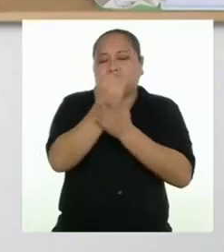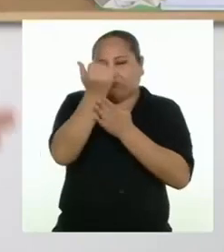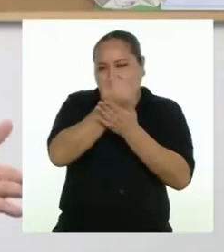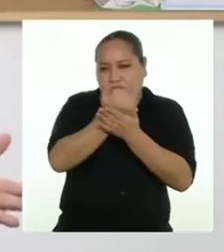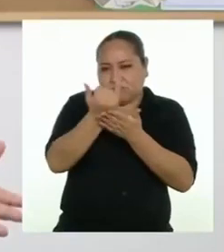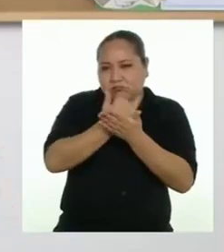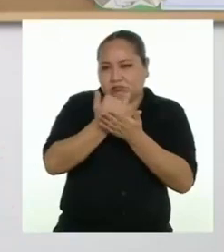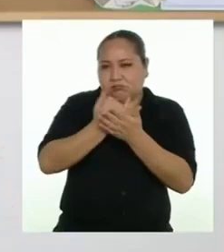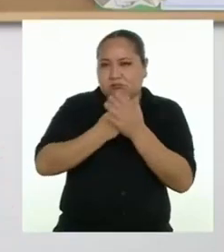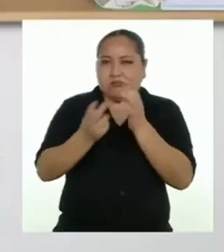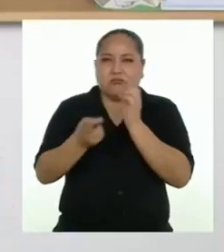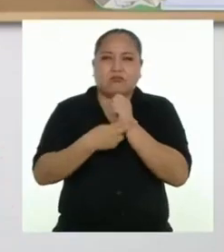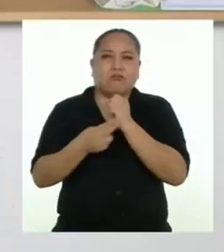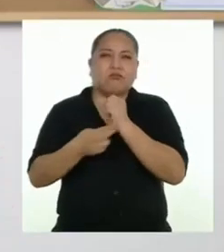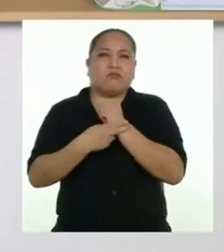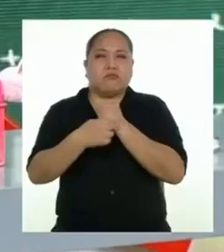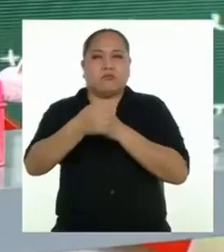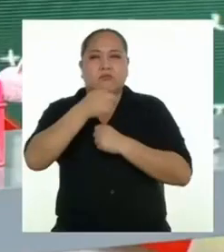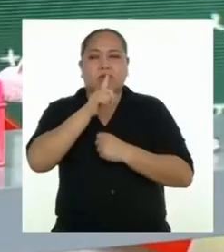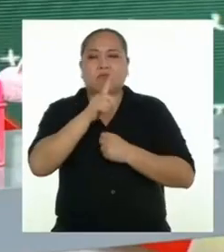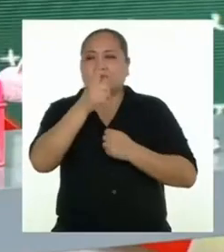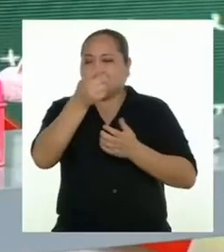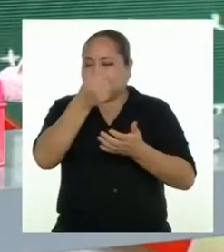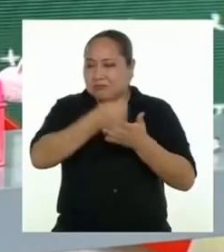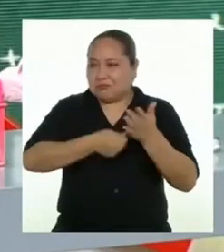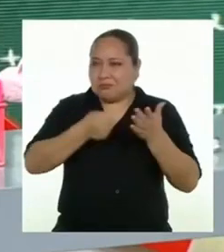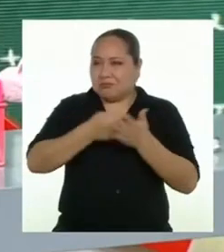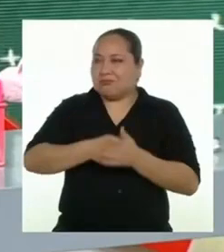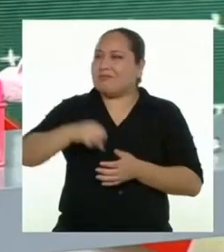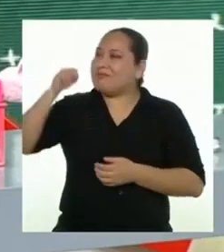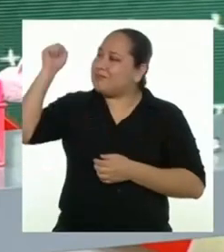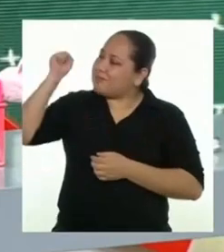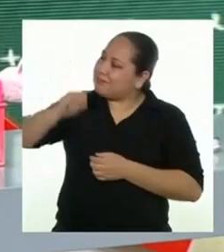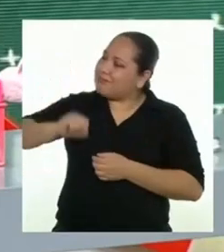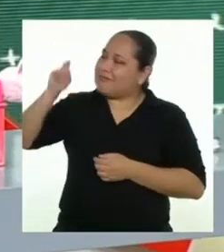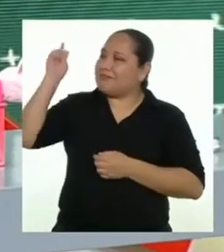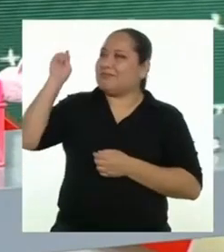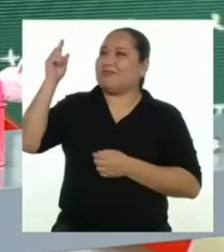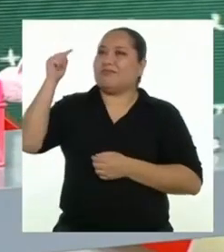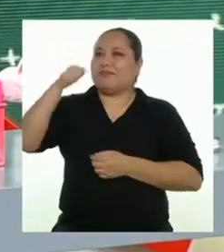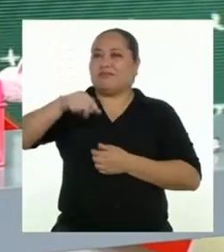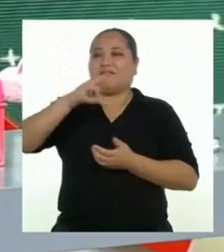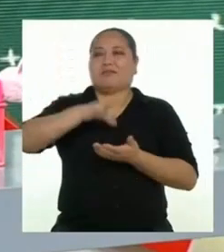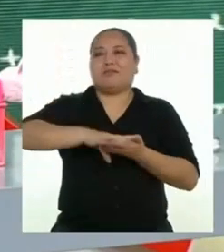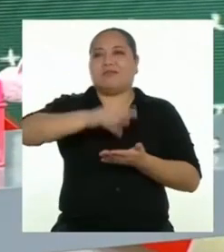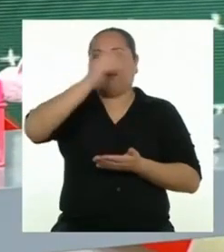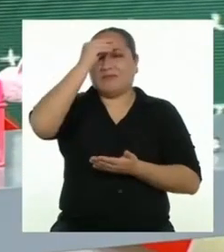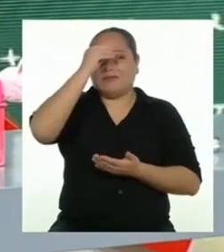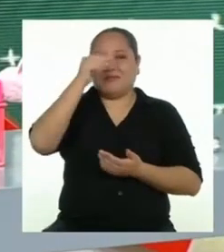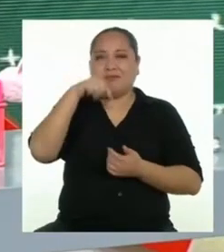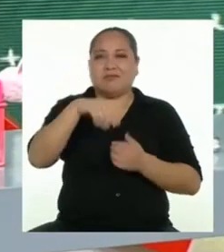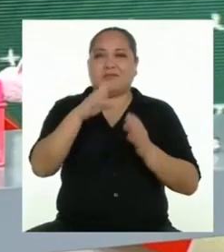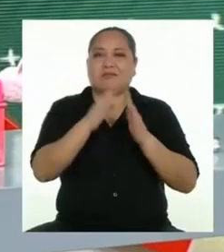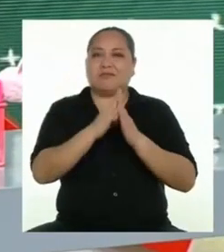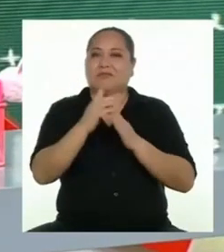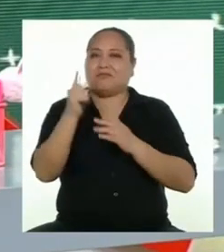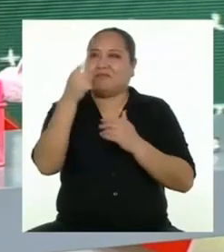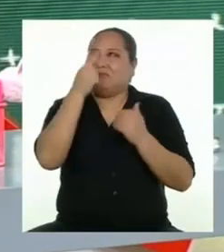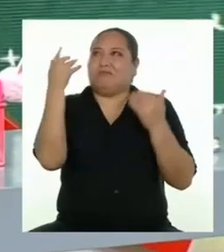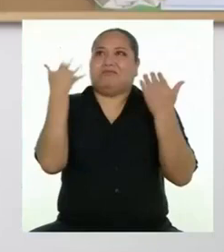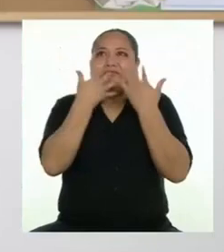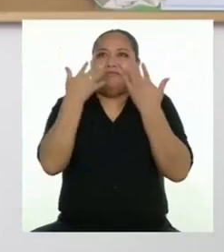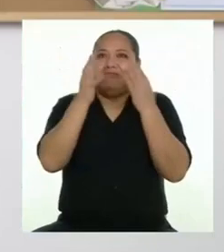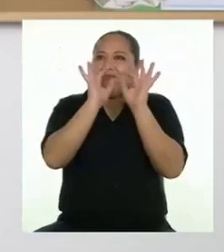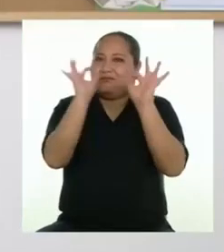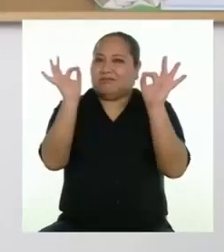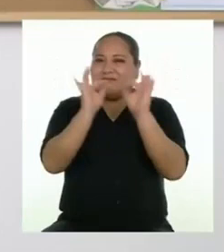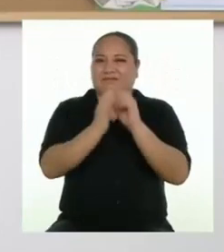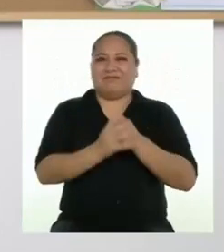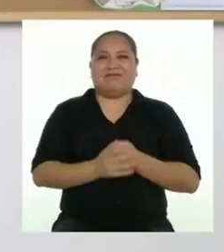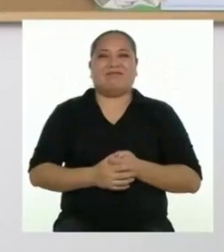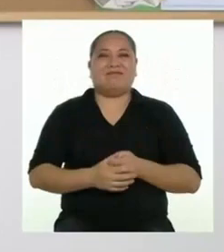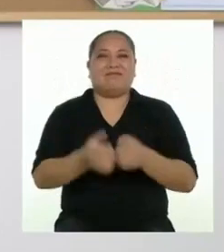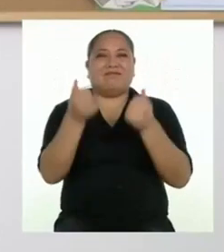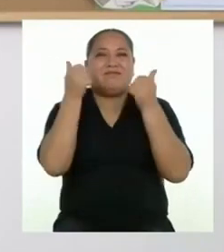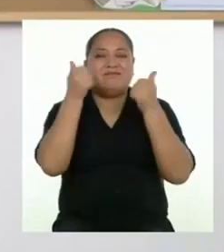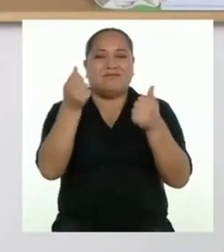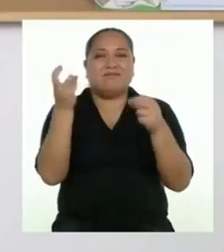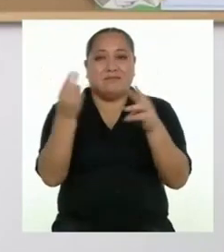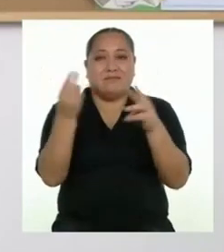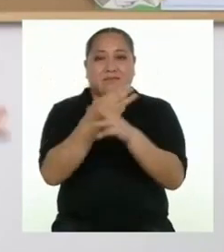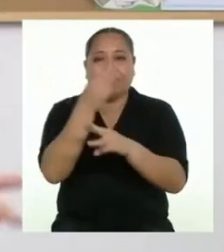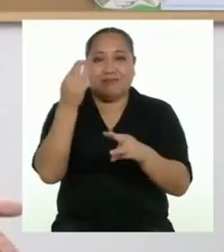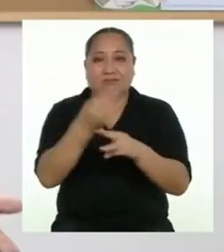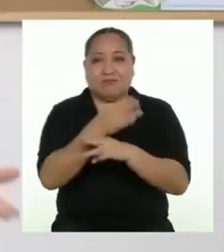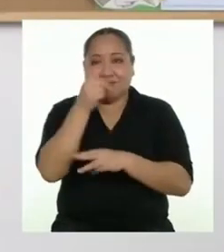¡Cuánta perseverancia, Yaremis! Obvio, profesora. Aquí en Aprendo en Casa no le tememos a nada. ¡Buena! La